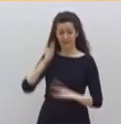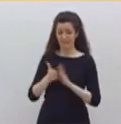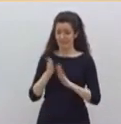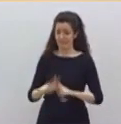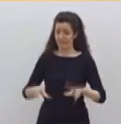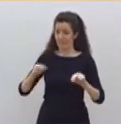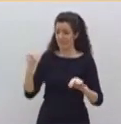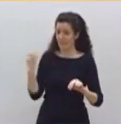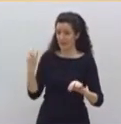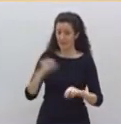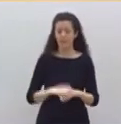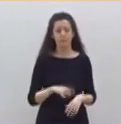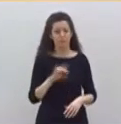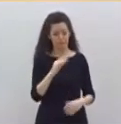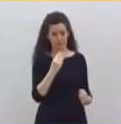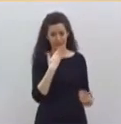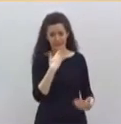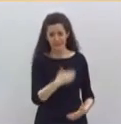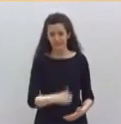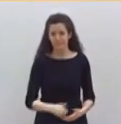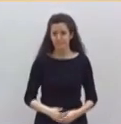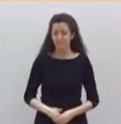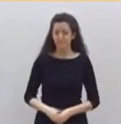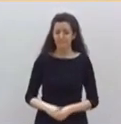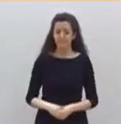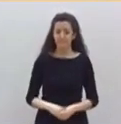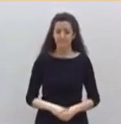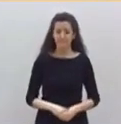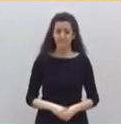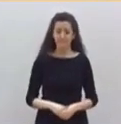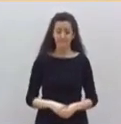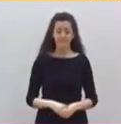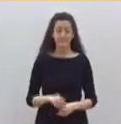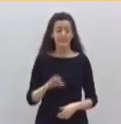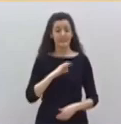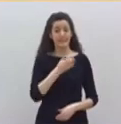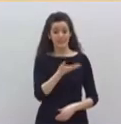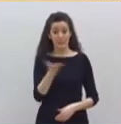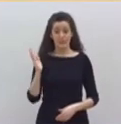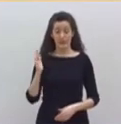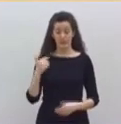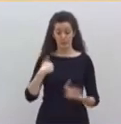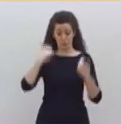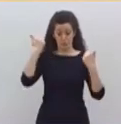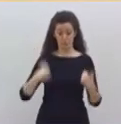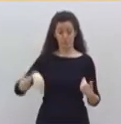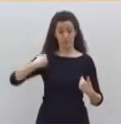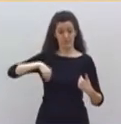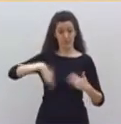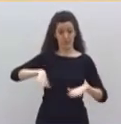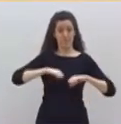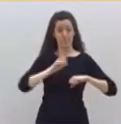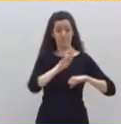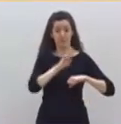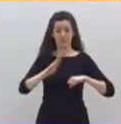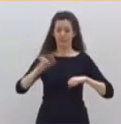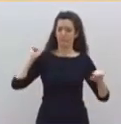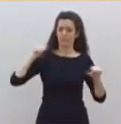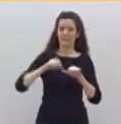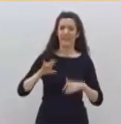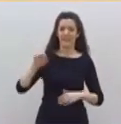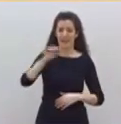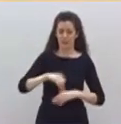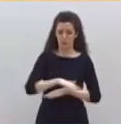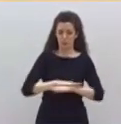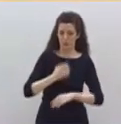gracias. Señorías, presido un partido que ha gobernado España 15 años, un partido que gobierna en seis comunidades autónomas